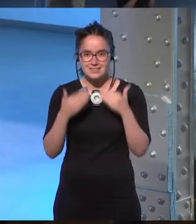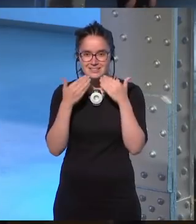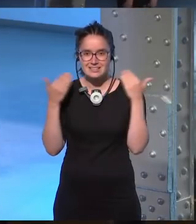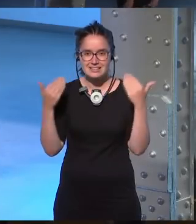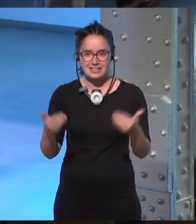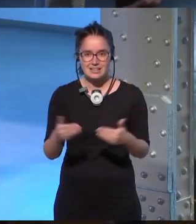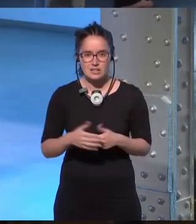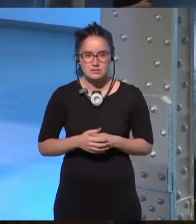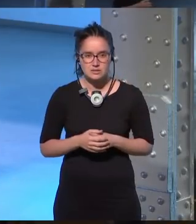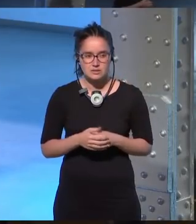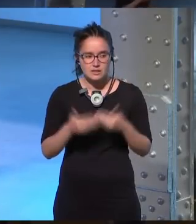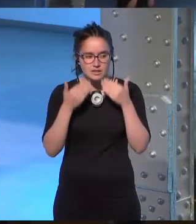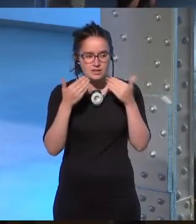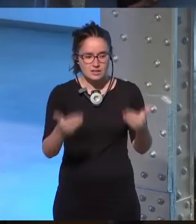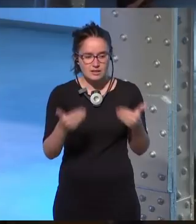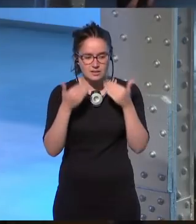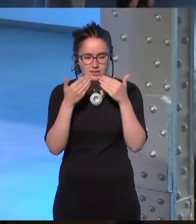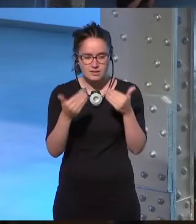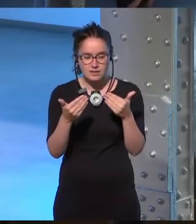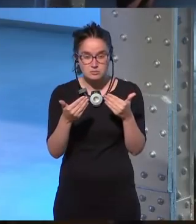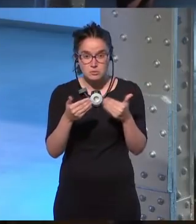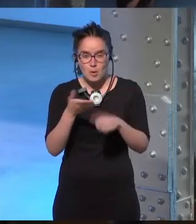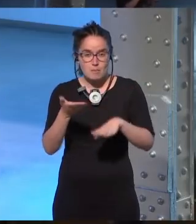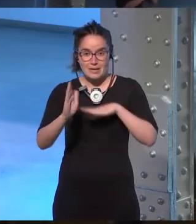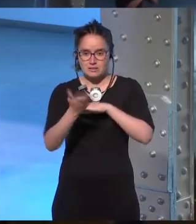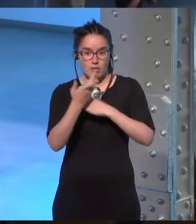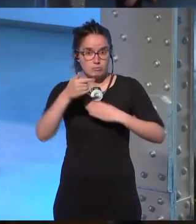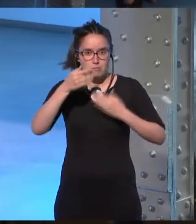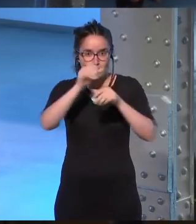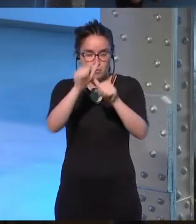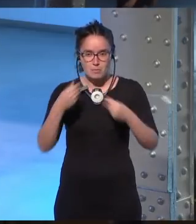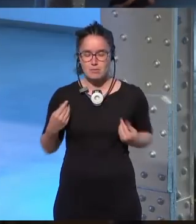¡Gracias! ¡Gracias! ¡Gracias! La verdad es que nunca me han presentado así, es maravilloso.